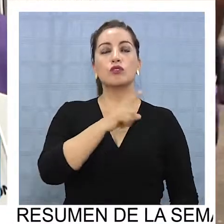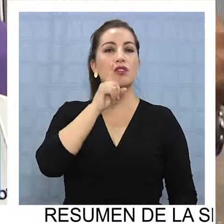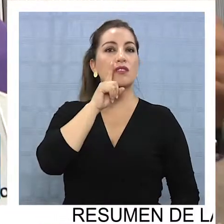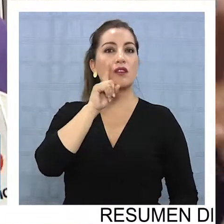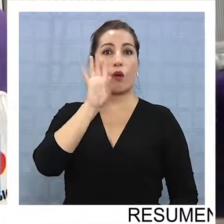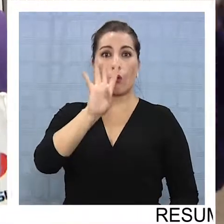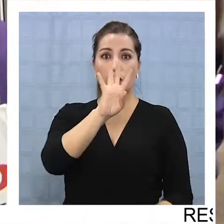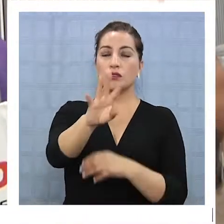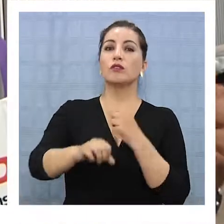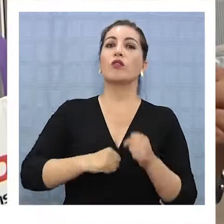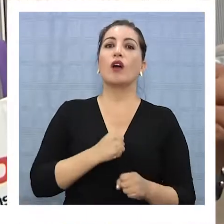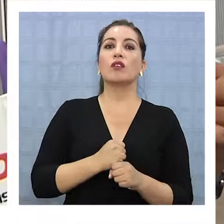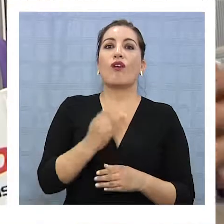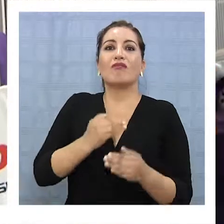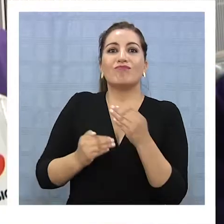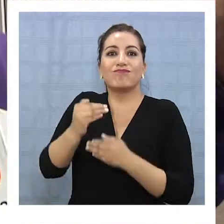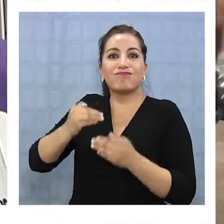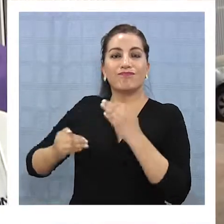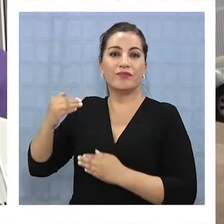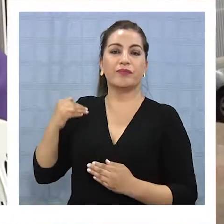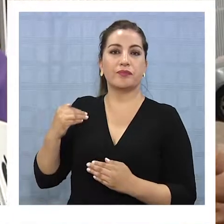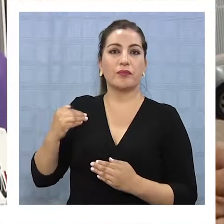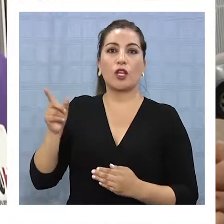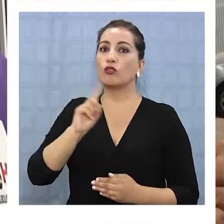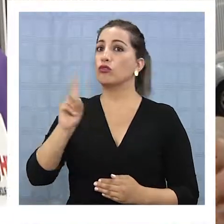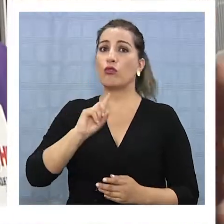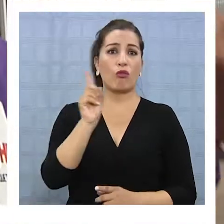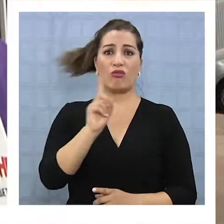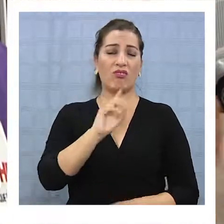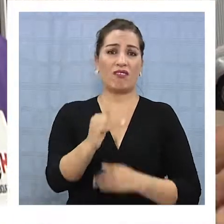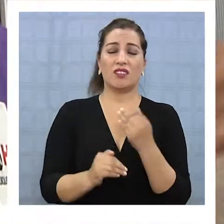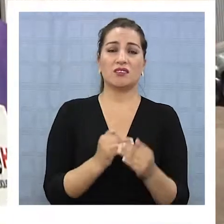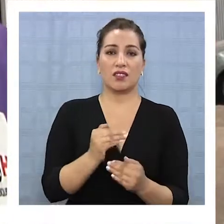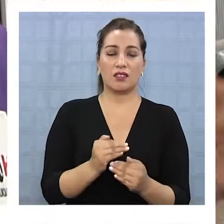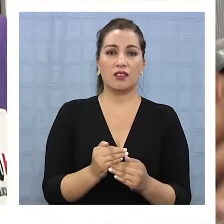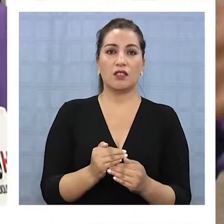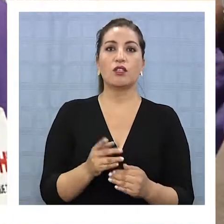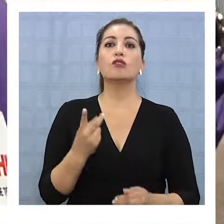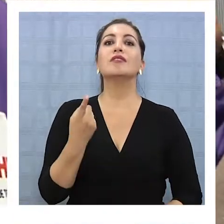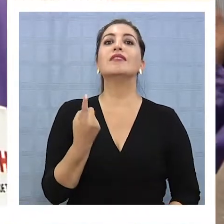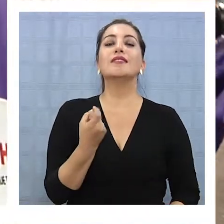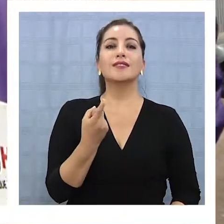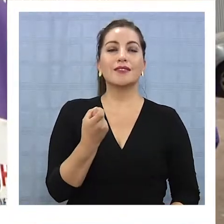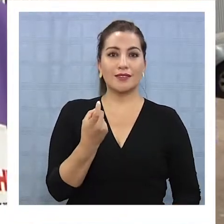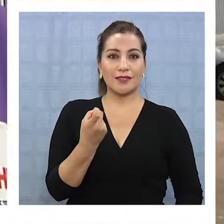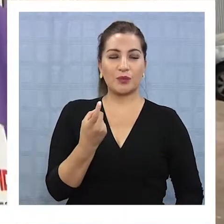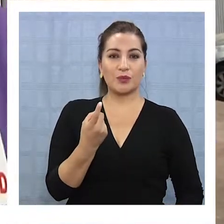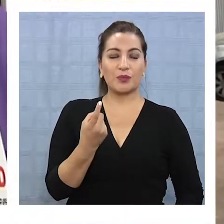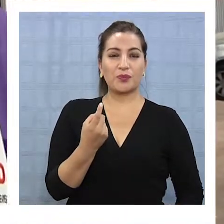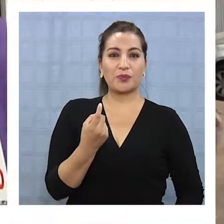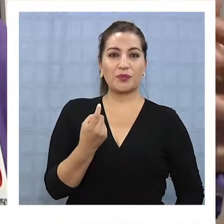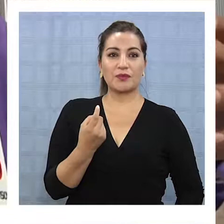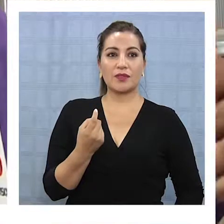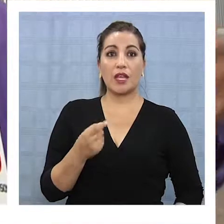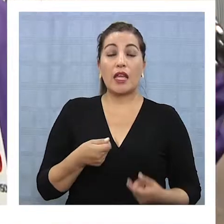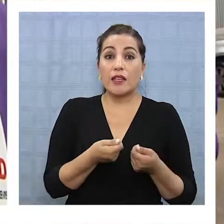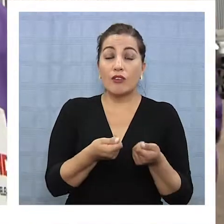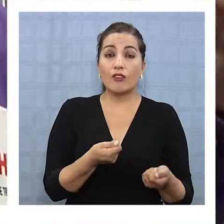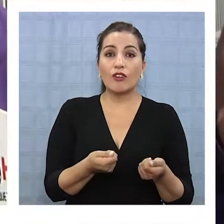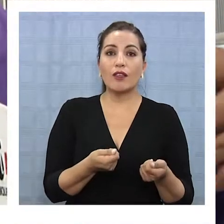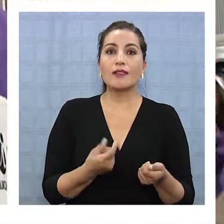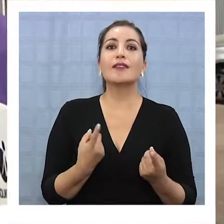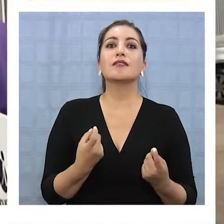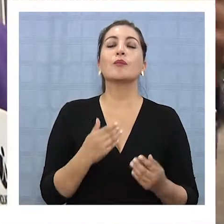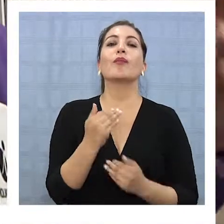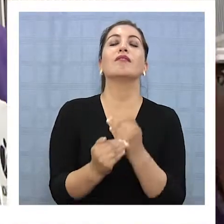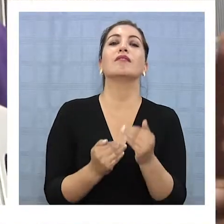estos cuatro años un retroceso. Nosotros no hemos avanzado y lo que nosotros necesitamos en economía es